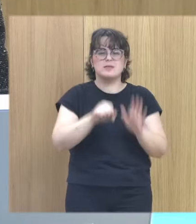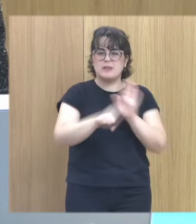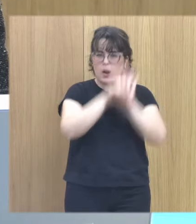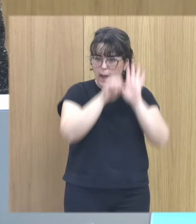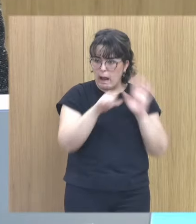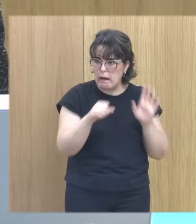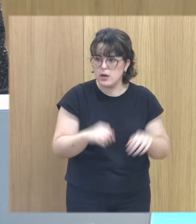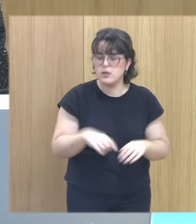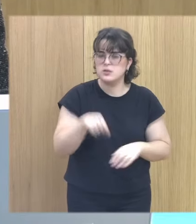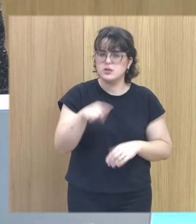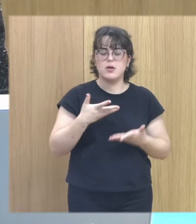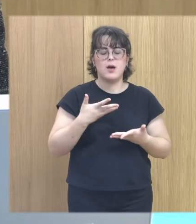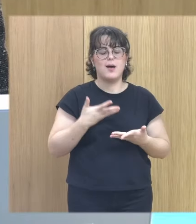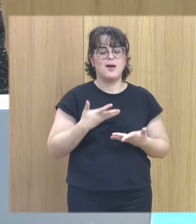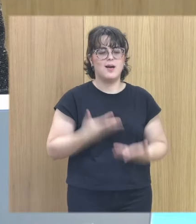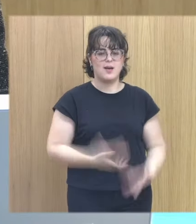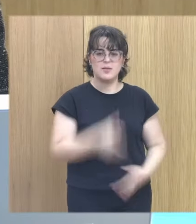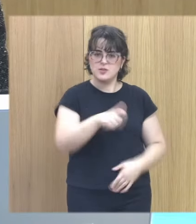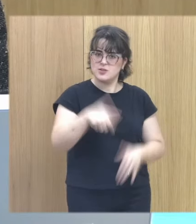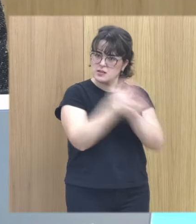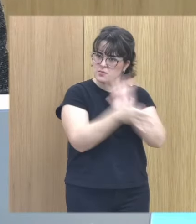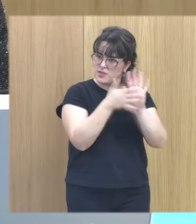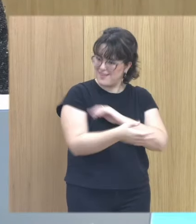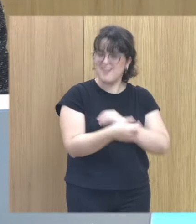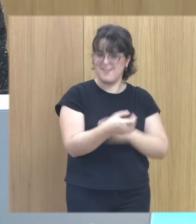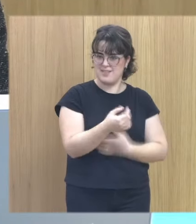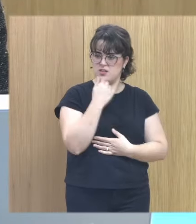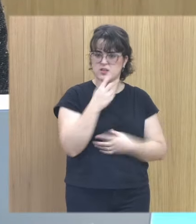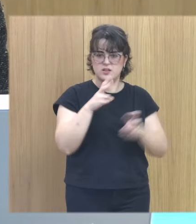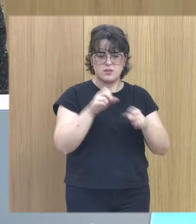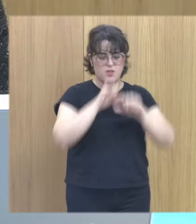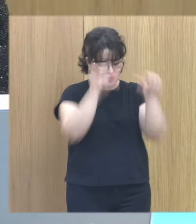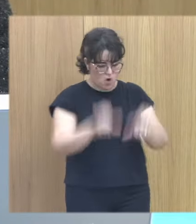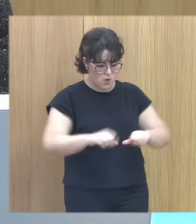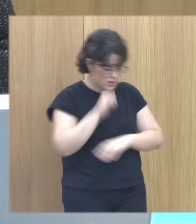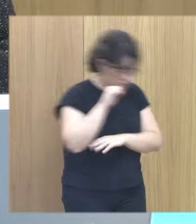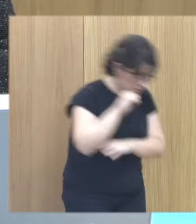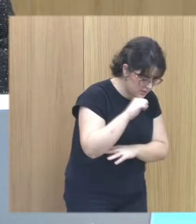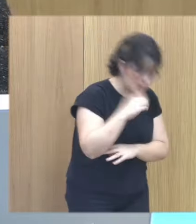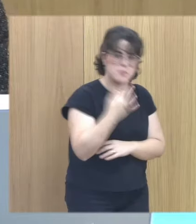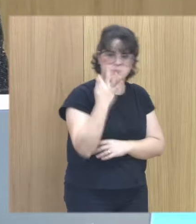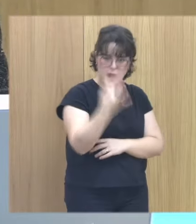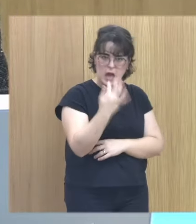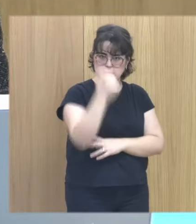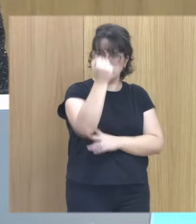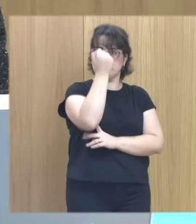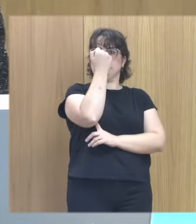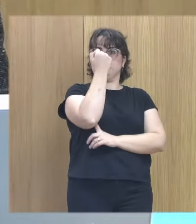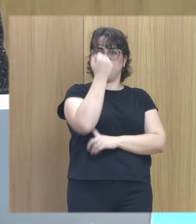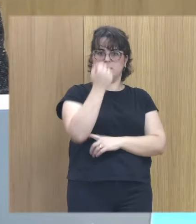y esto alivia mucho explicárselo a la gente y explicarles que tiene que ver con la posición en la que están y con tener a alguien aquí